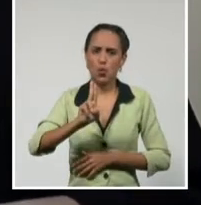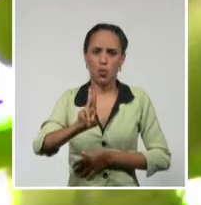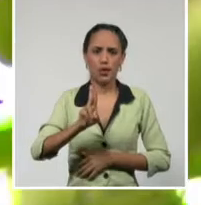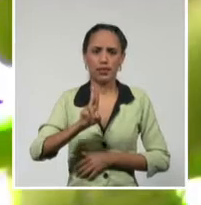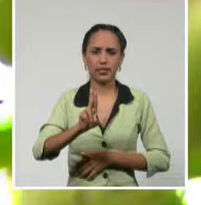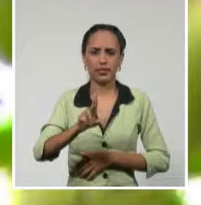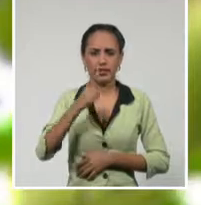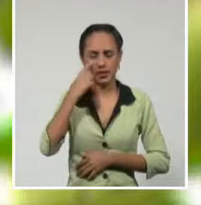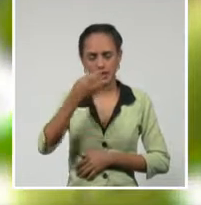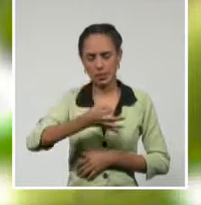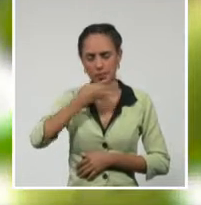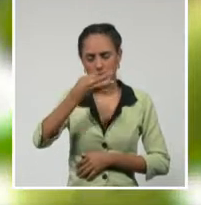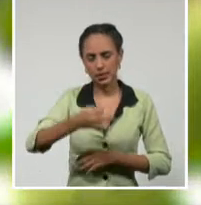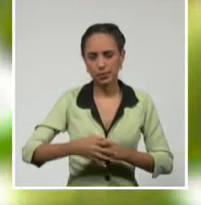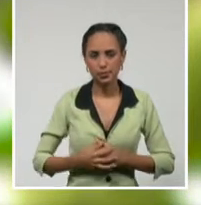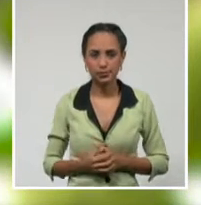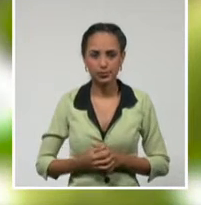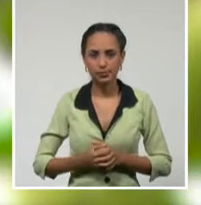contamos.